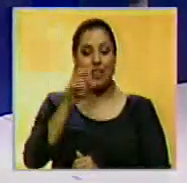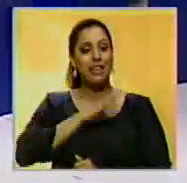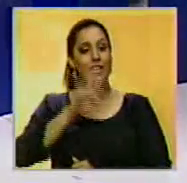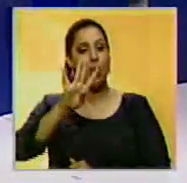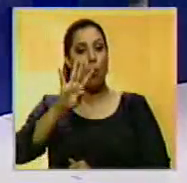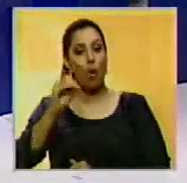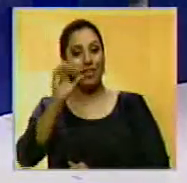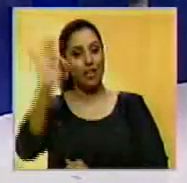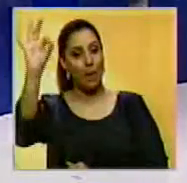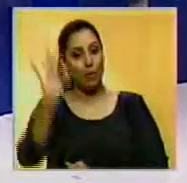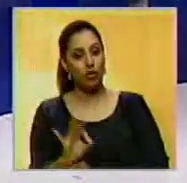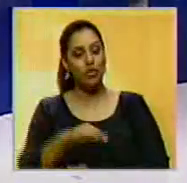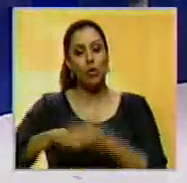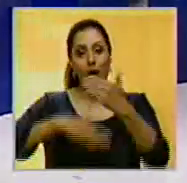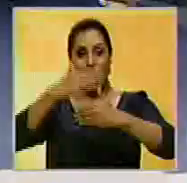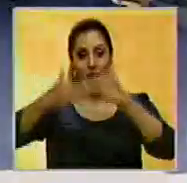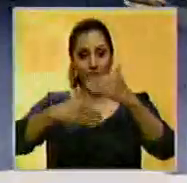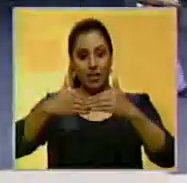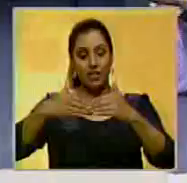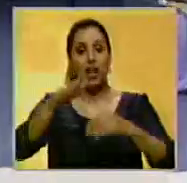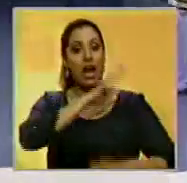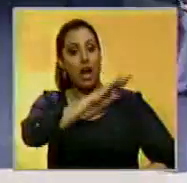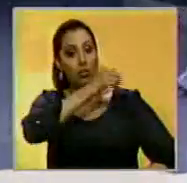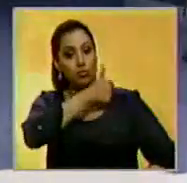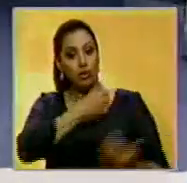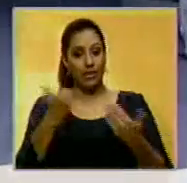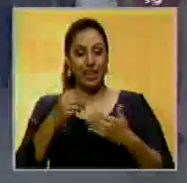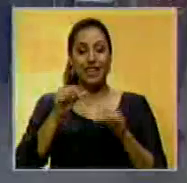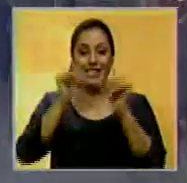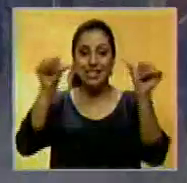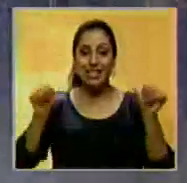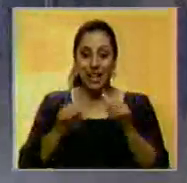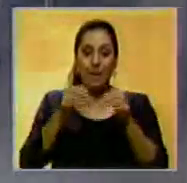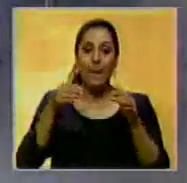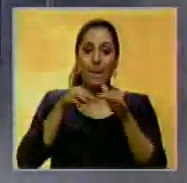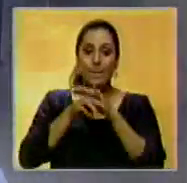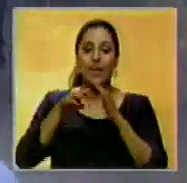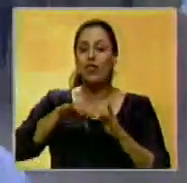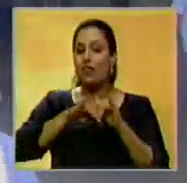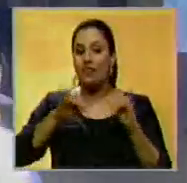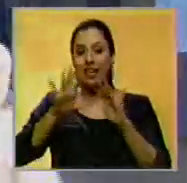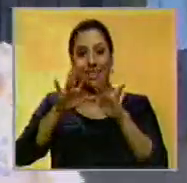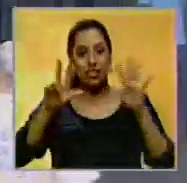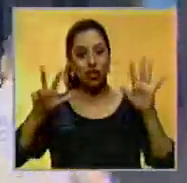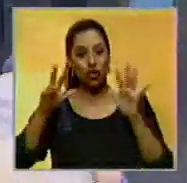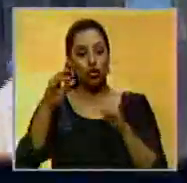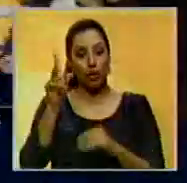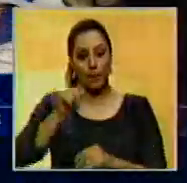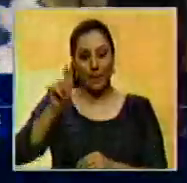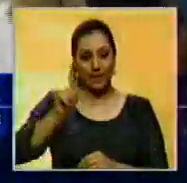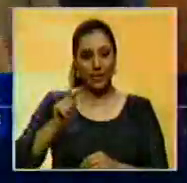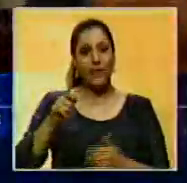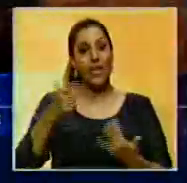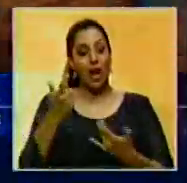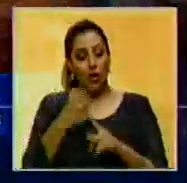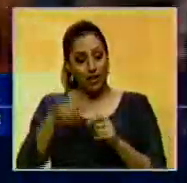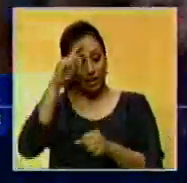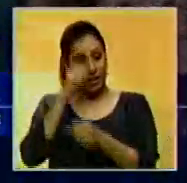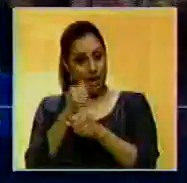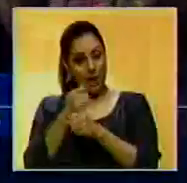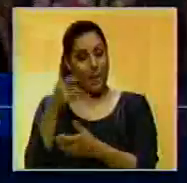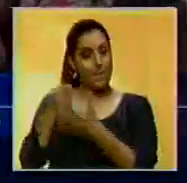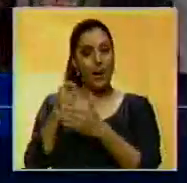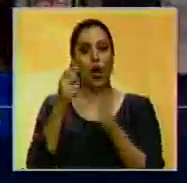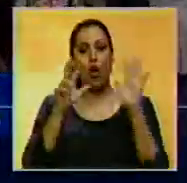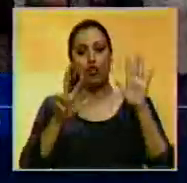40% de avance. Autoridades del sistema Metro estiman que finalizarán antes del 18 de este mes. En la obra se